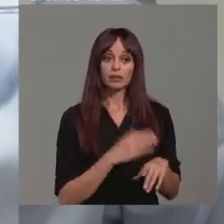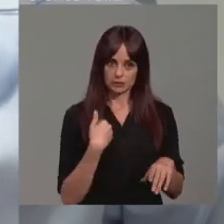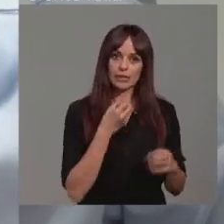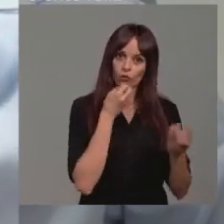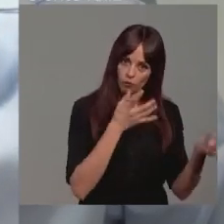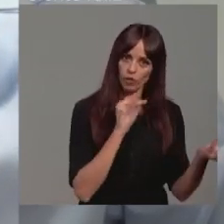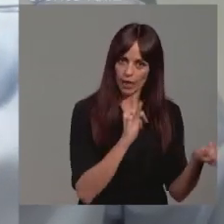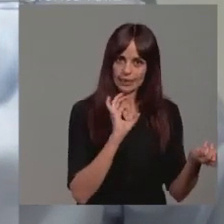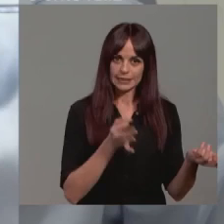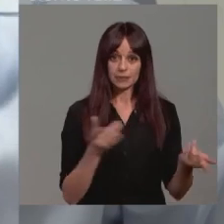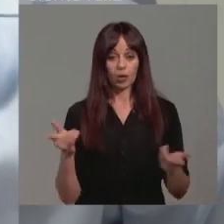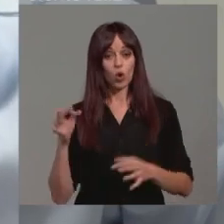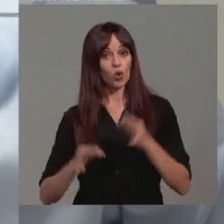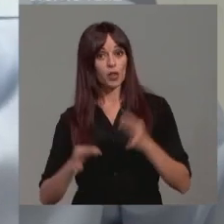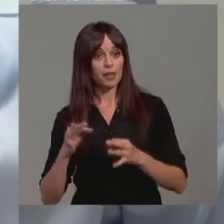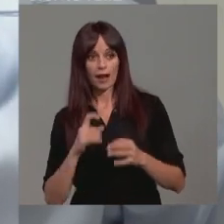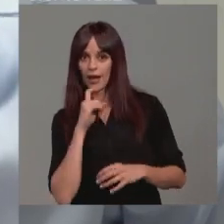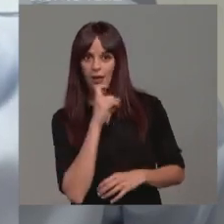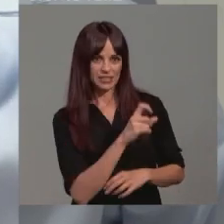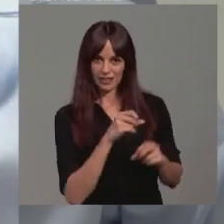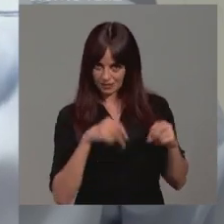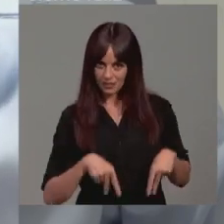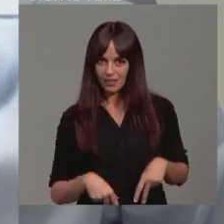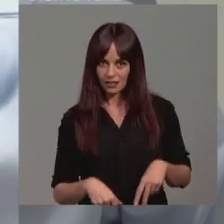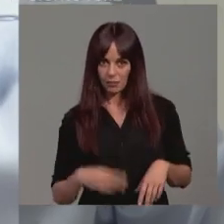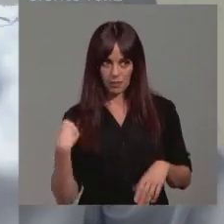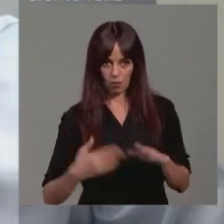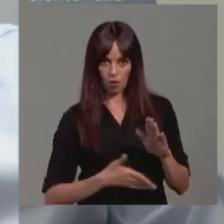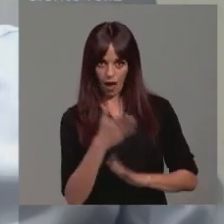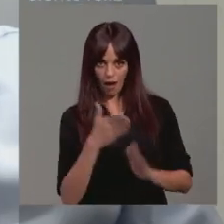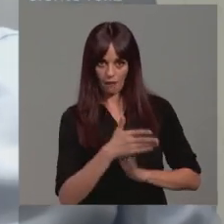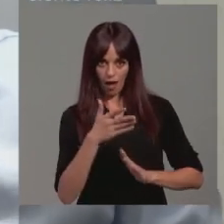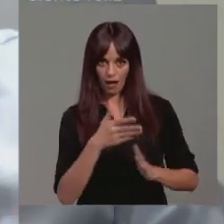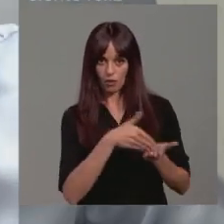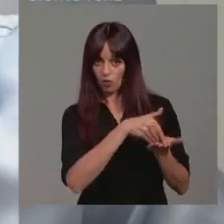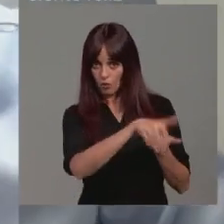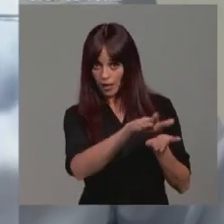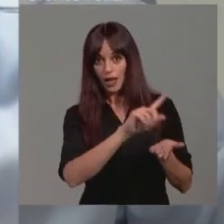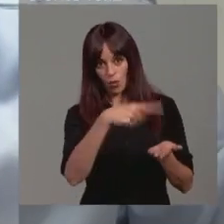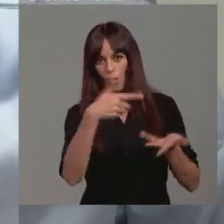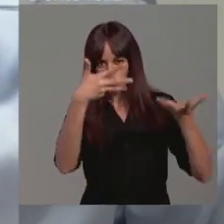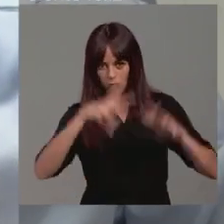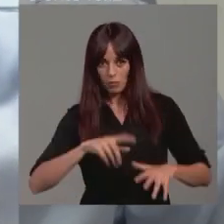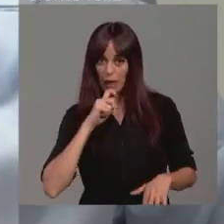informados, pero por la vía judicial no estaban informados de que se iba a proceder ese desalojo y derribo.